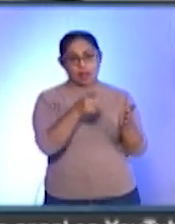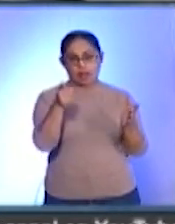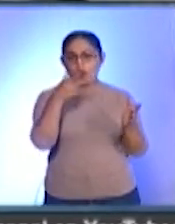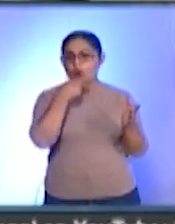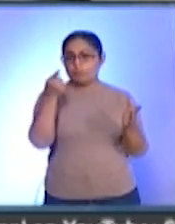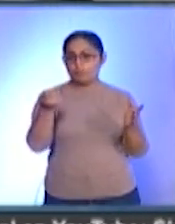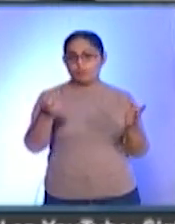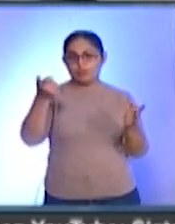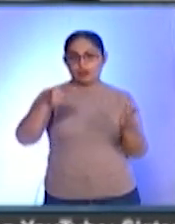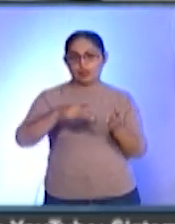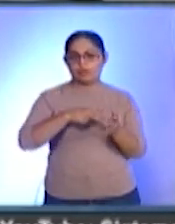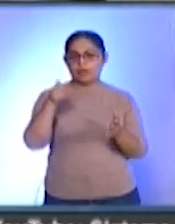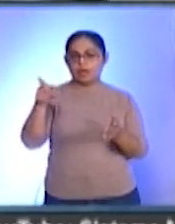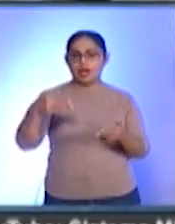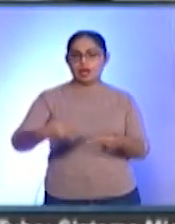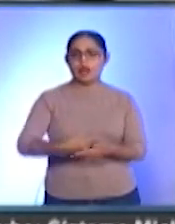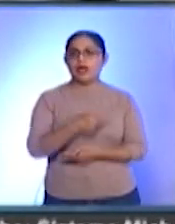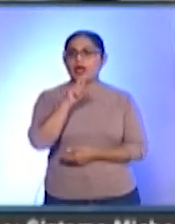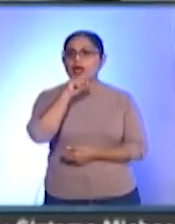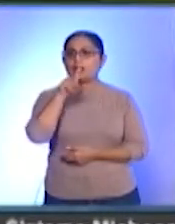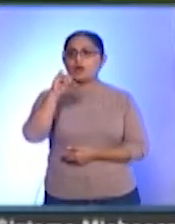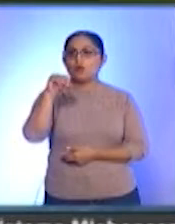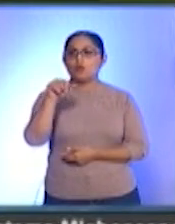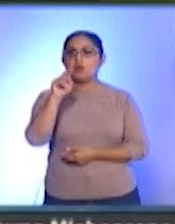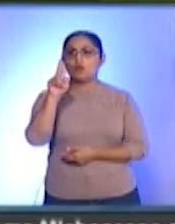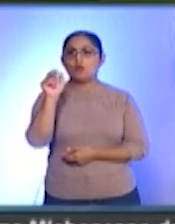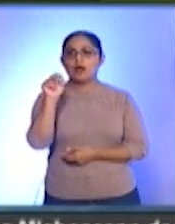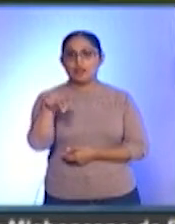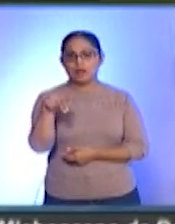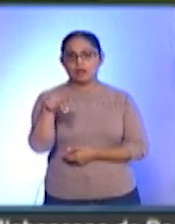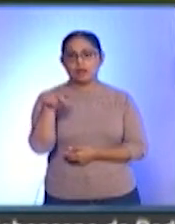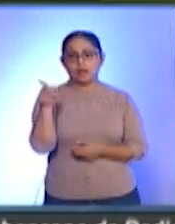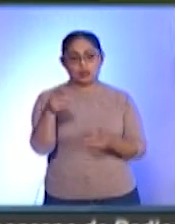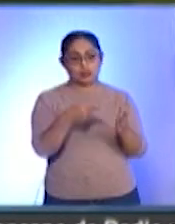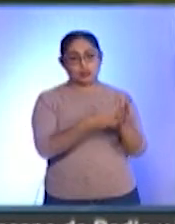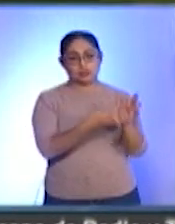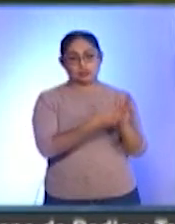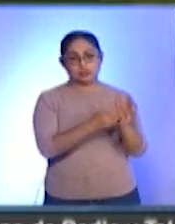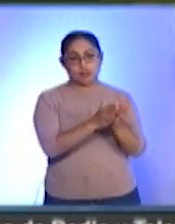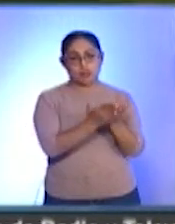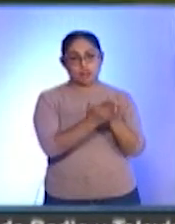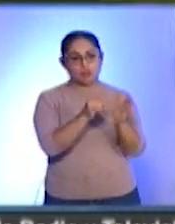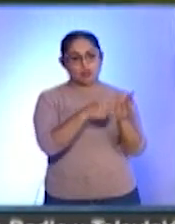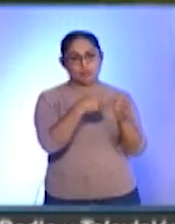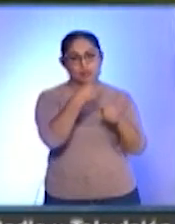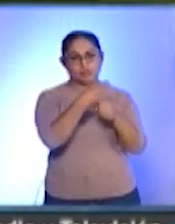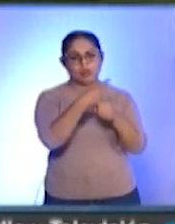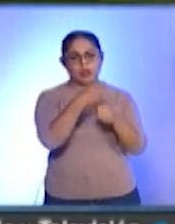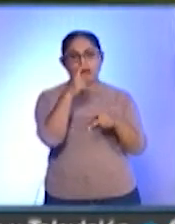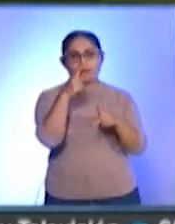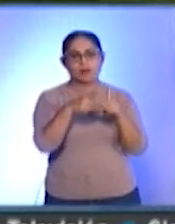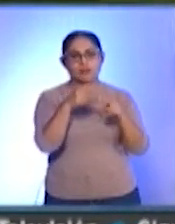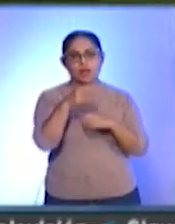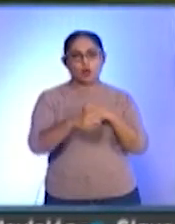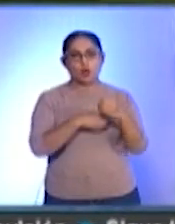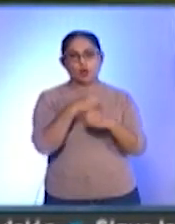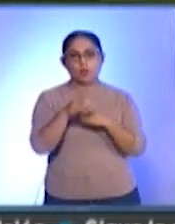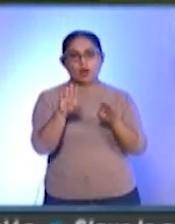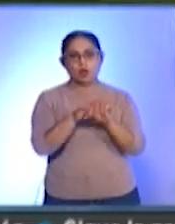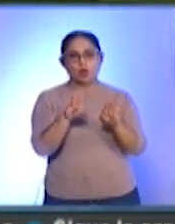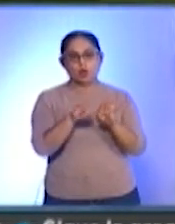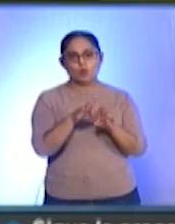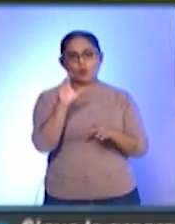mexicano nacido en Jalisco, Juan Rulfo, y precisamente un ejemplar de la primera edición de esta obra, del Fondo de Cultura